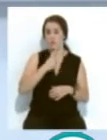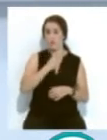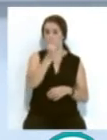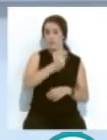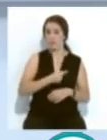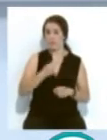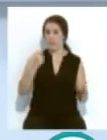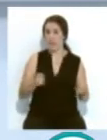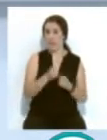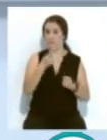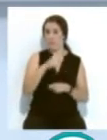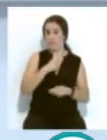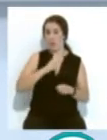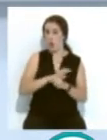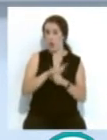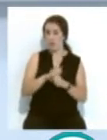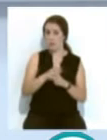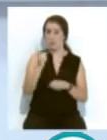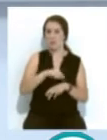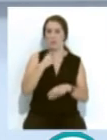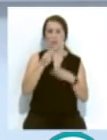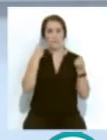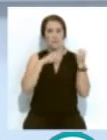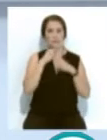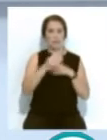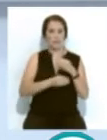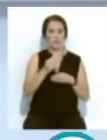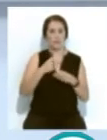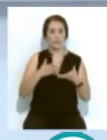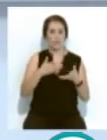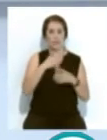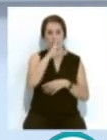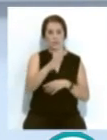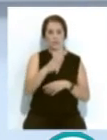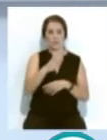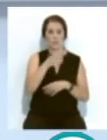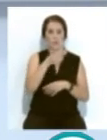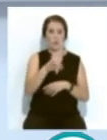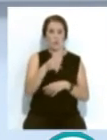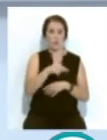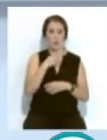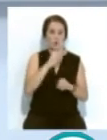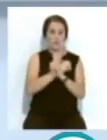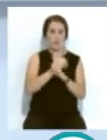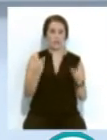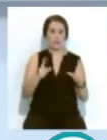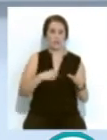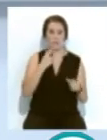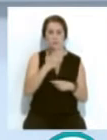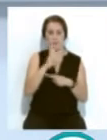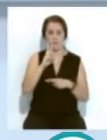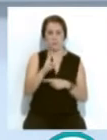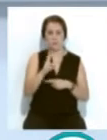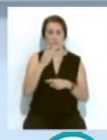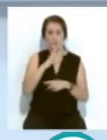diseñado este evento como consecuencia del coronavirus... ...y el espectáculo se lo vamos a poder ofrecer en directo a través de Onda Cádiz. Nos marchamos precisamente